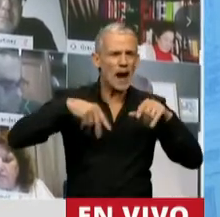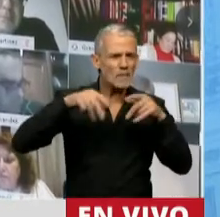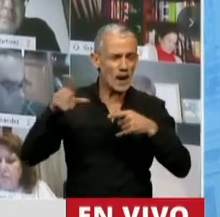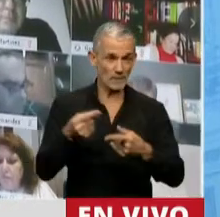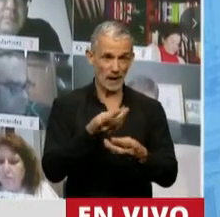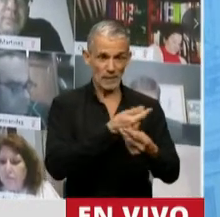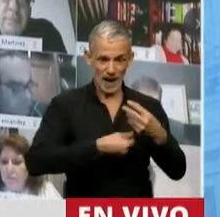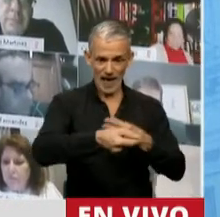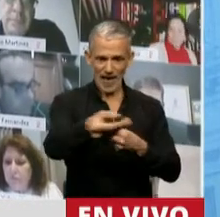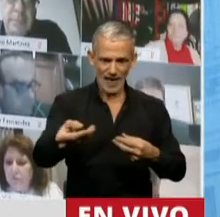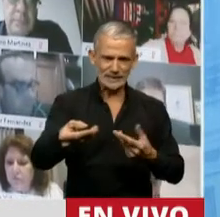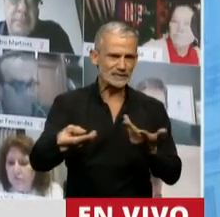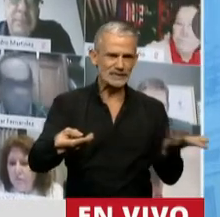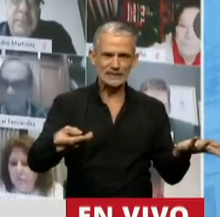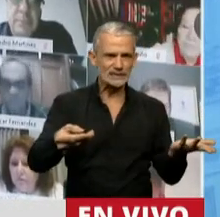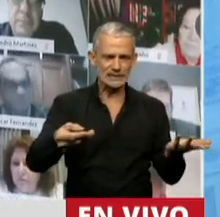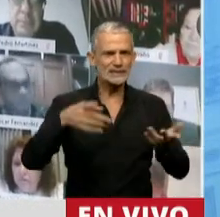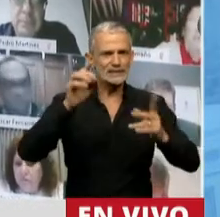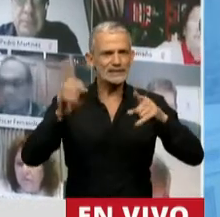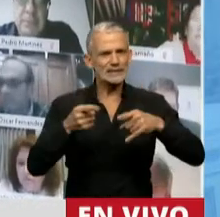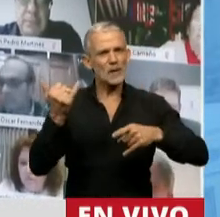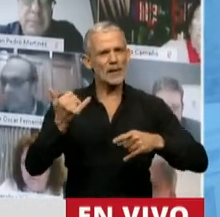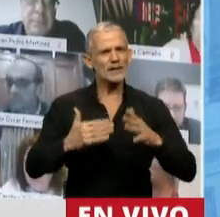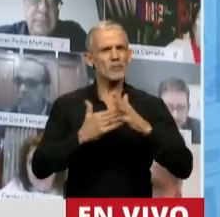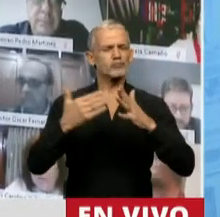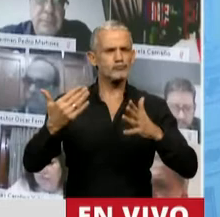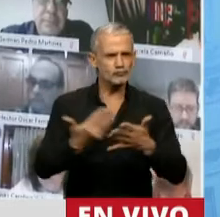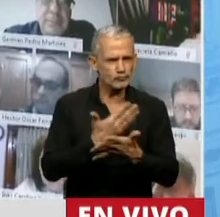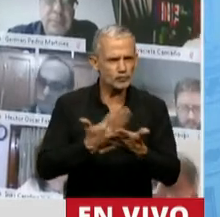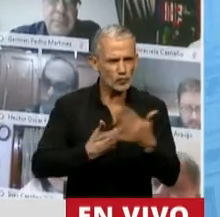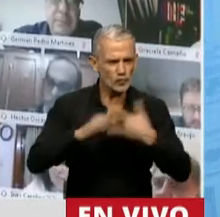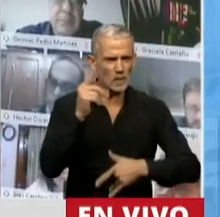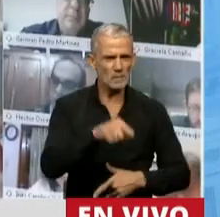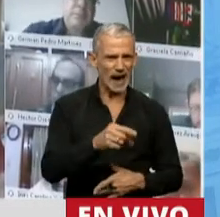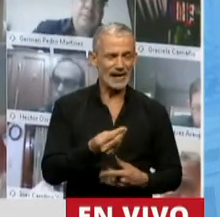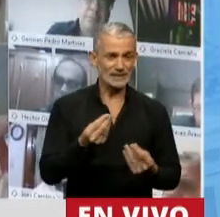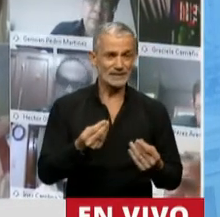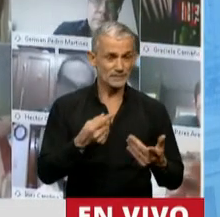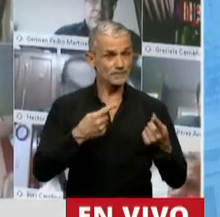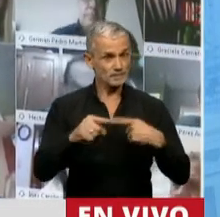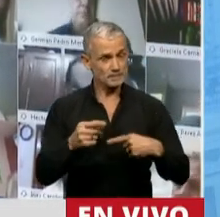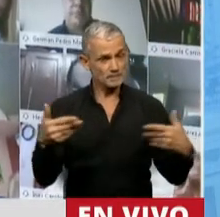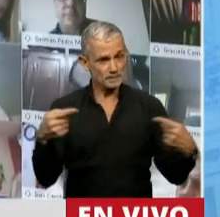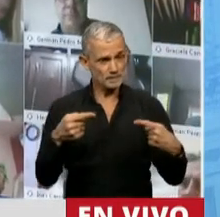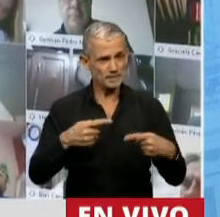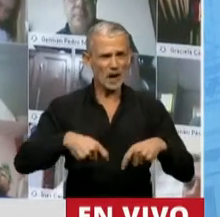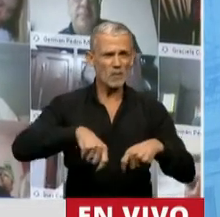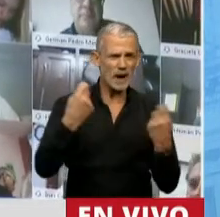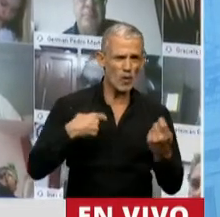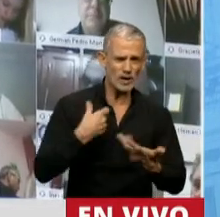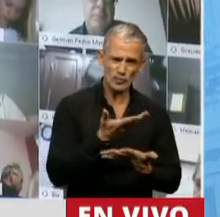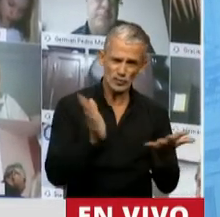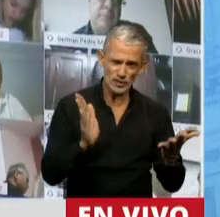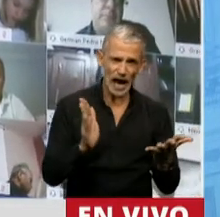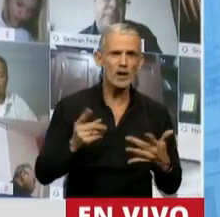resultan ser también las principales víctimas. Paradójicamente ese daño social, a pesar de